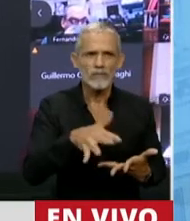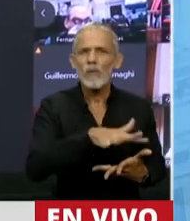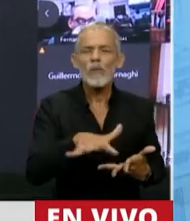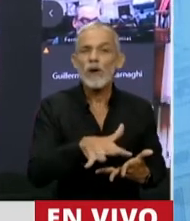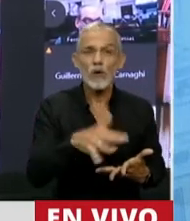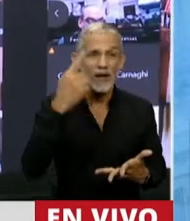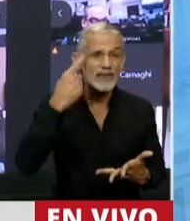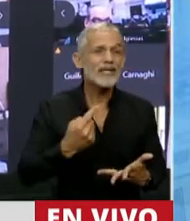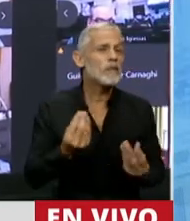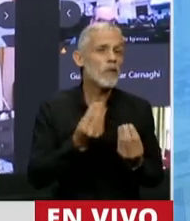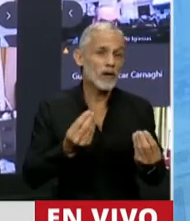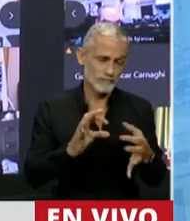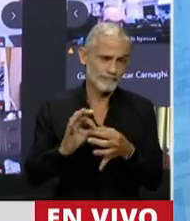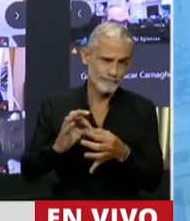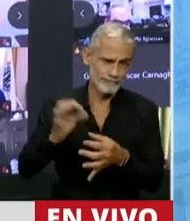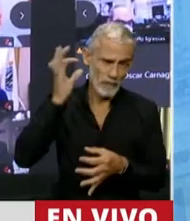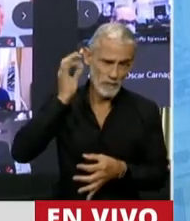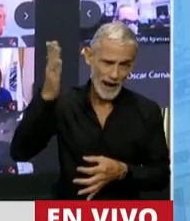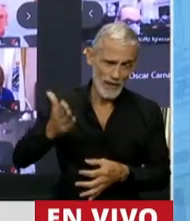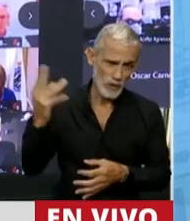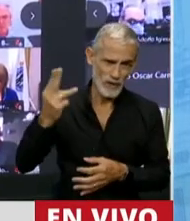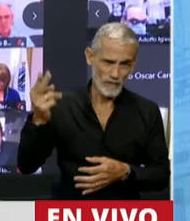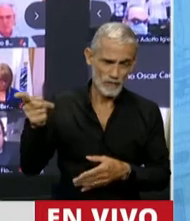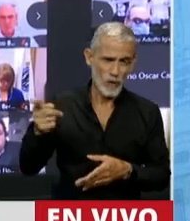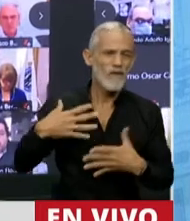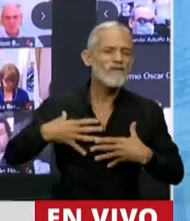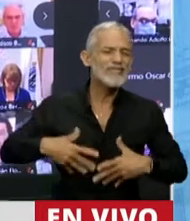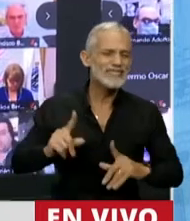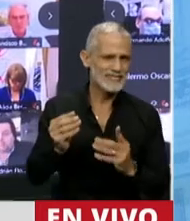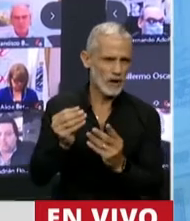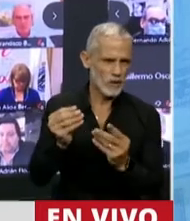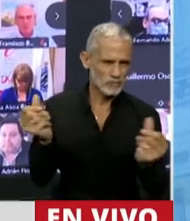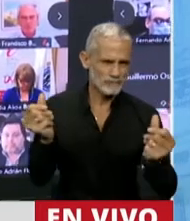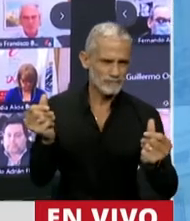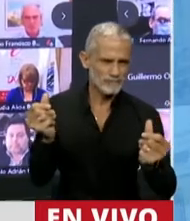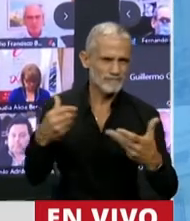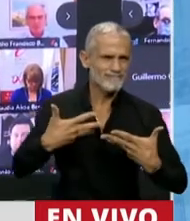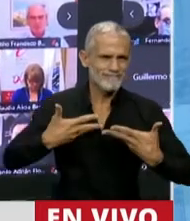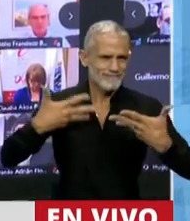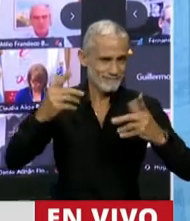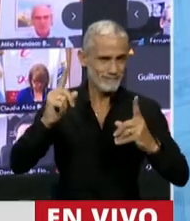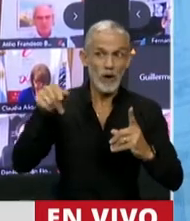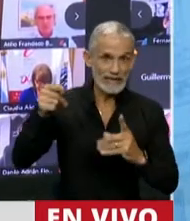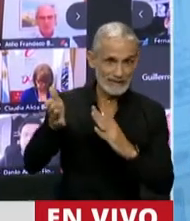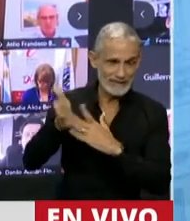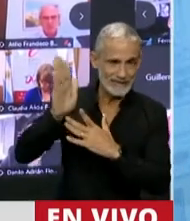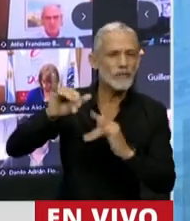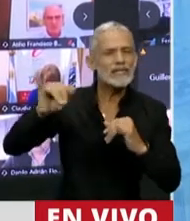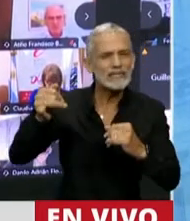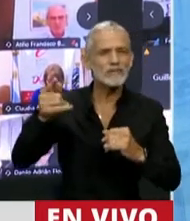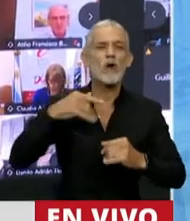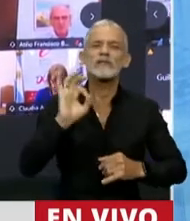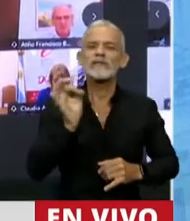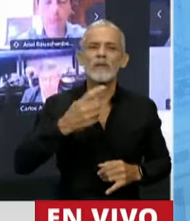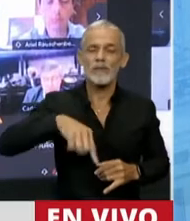y está triste por la desaparición física de Maradona. Sabemos que se fue, pero